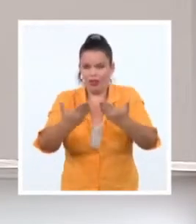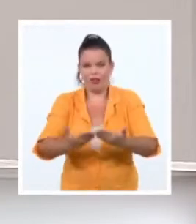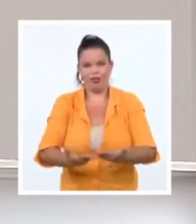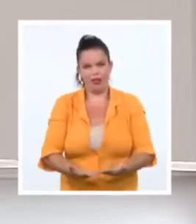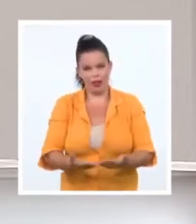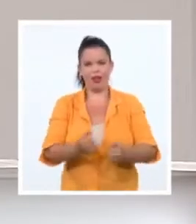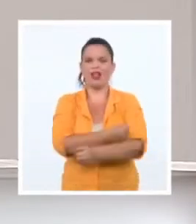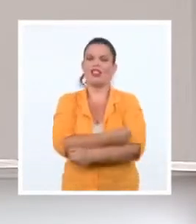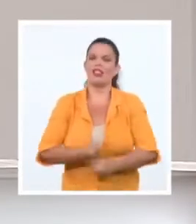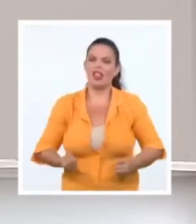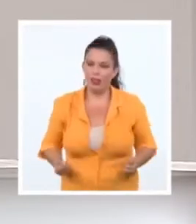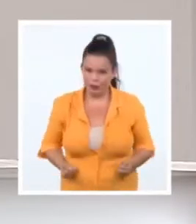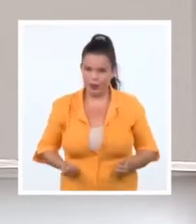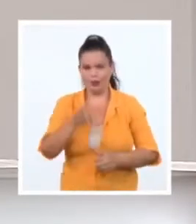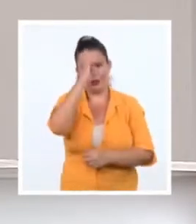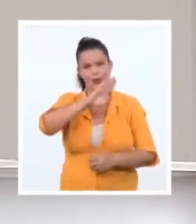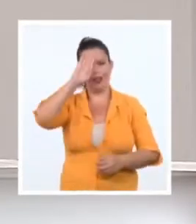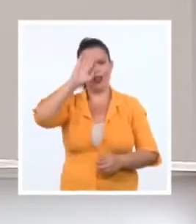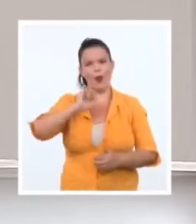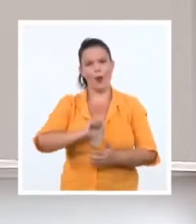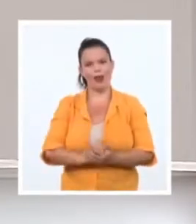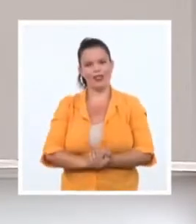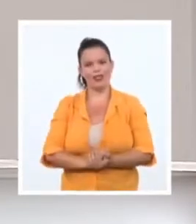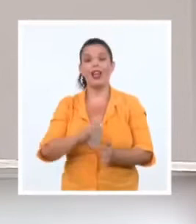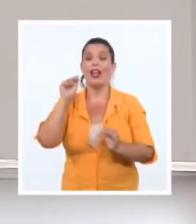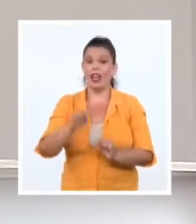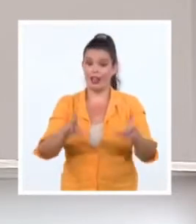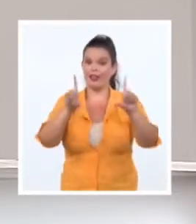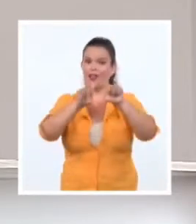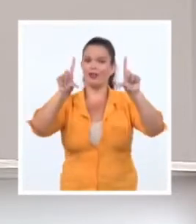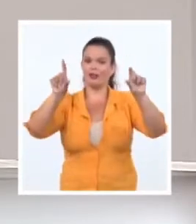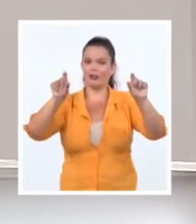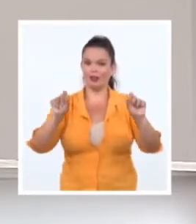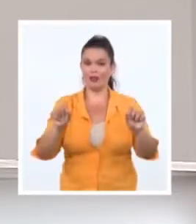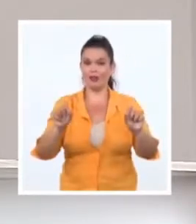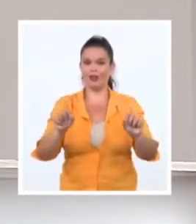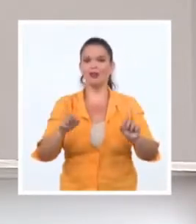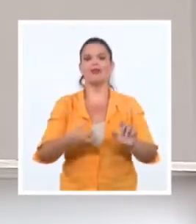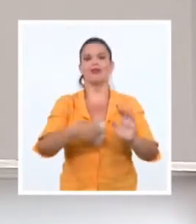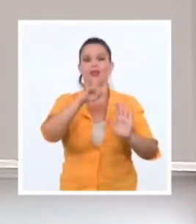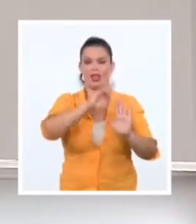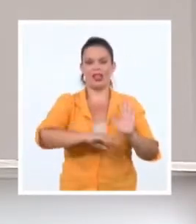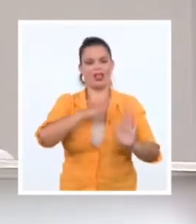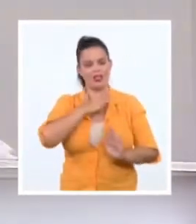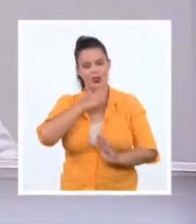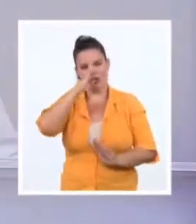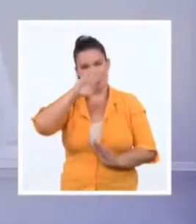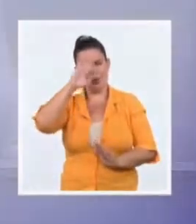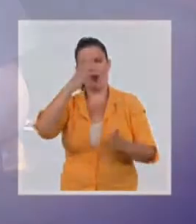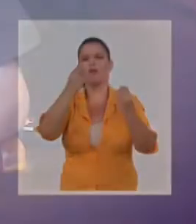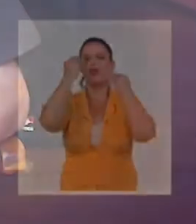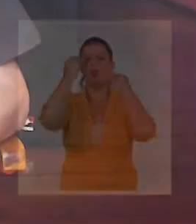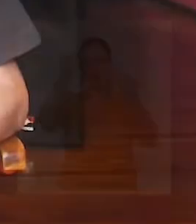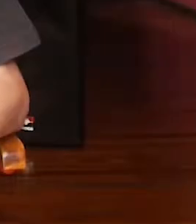con decoro el nombre de cubano. Estas son nuestras razones, las razones de Cuba. Muchas gracias.